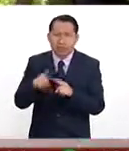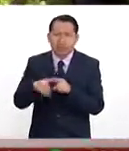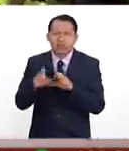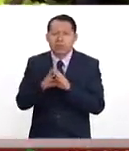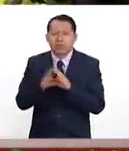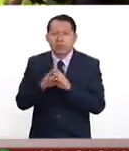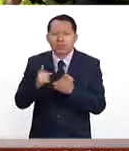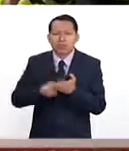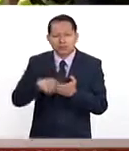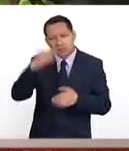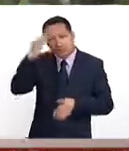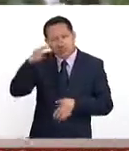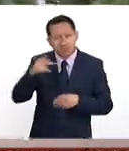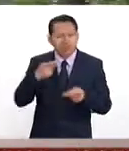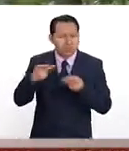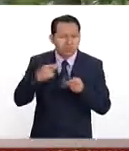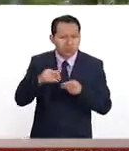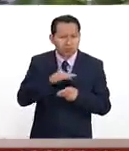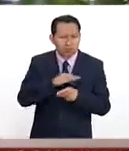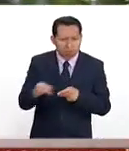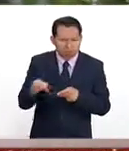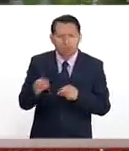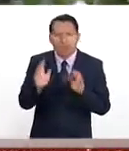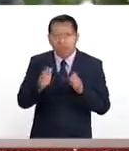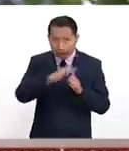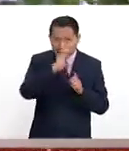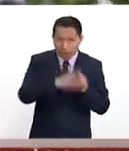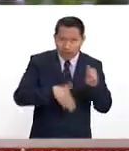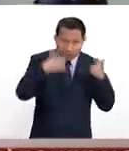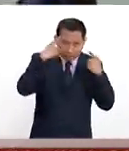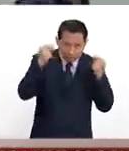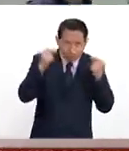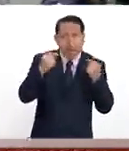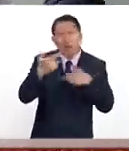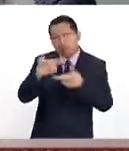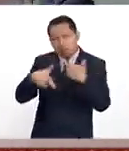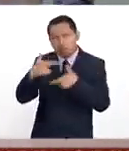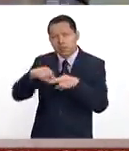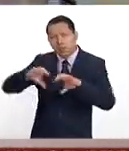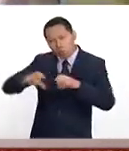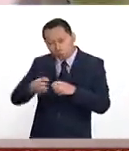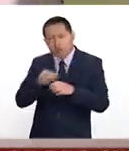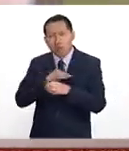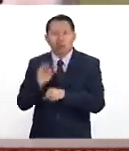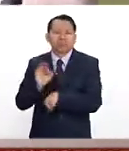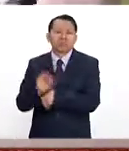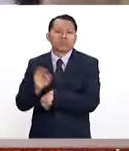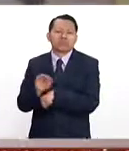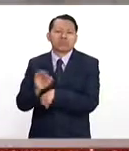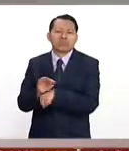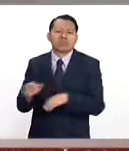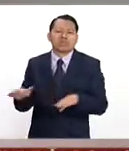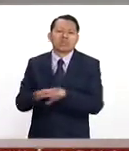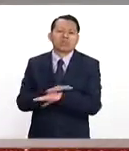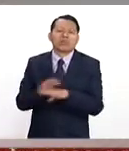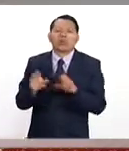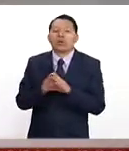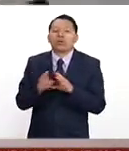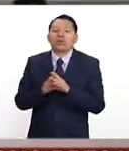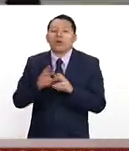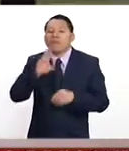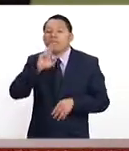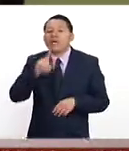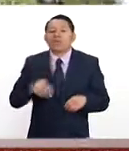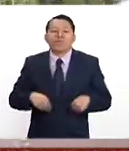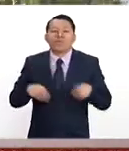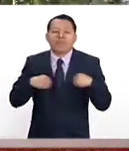convencidos y preparados para regresar a sus comunidades, ser esos agentes detonadores del cambio, de la mejora de la calidad de vida,